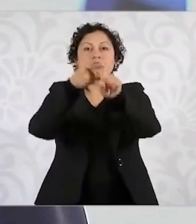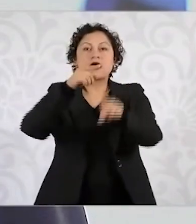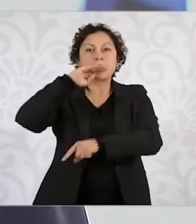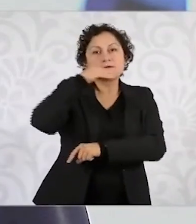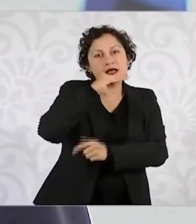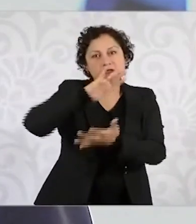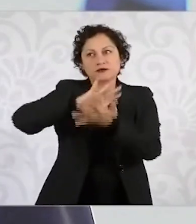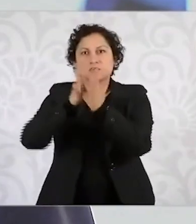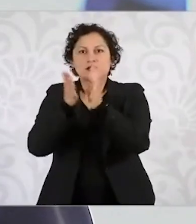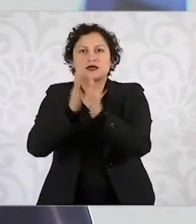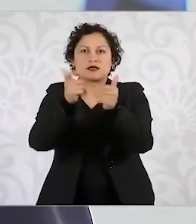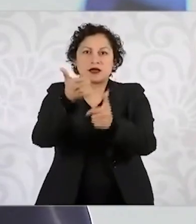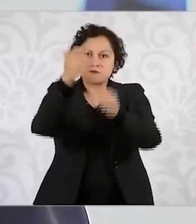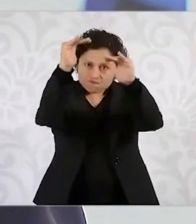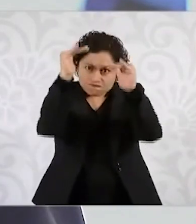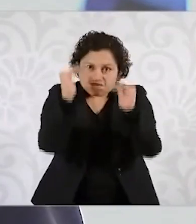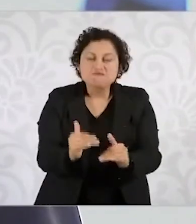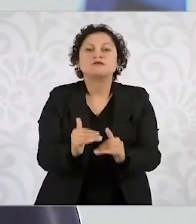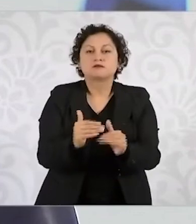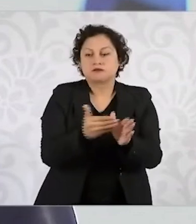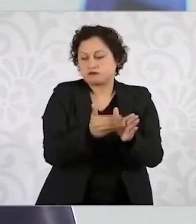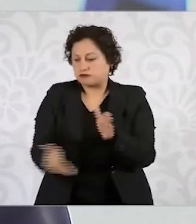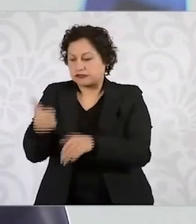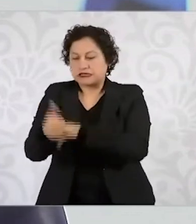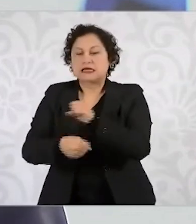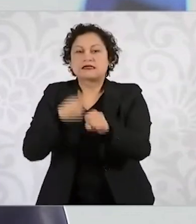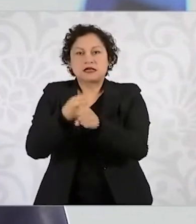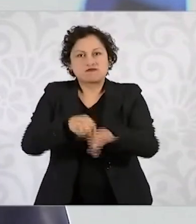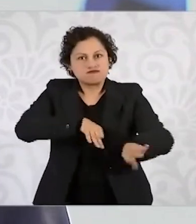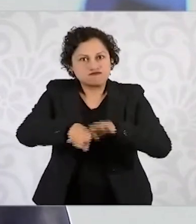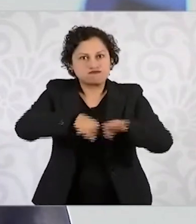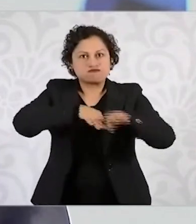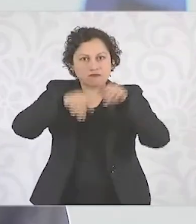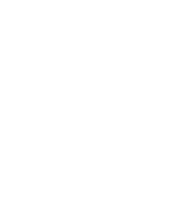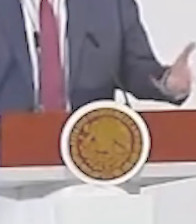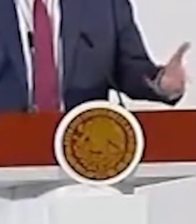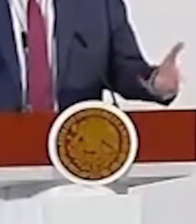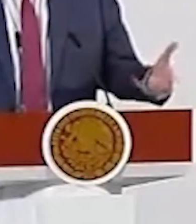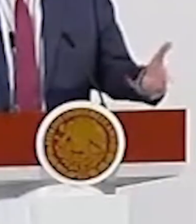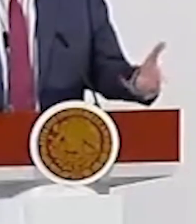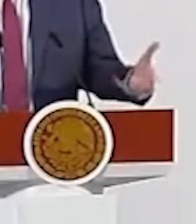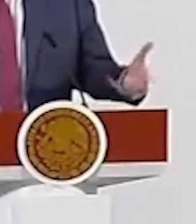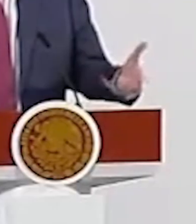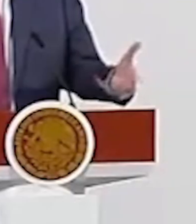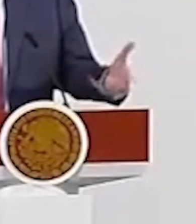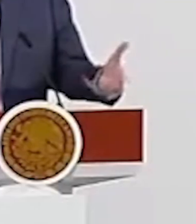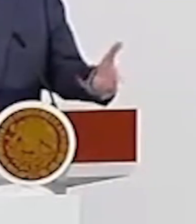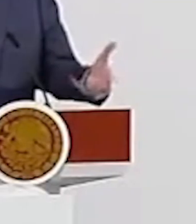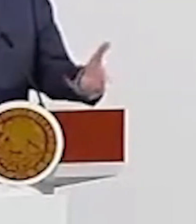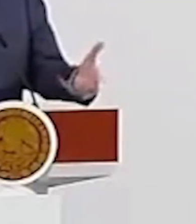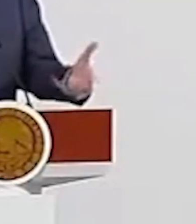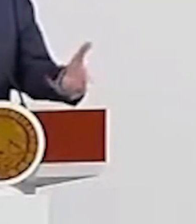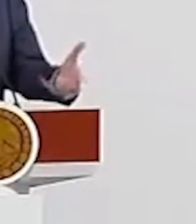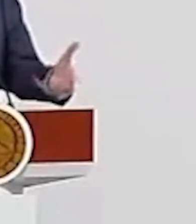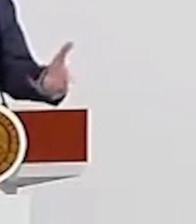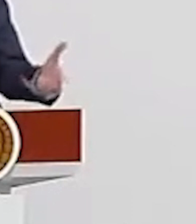lograr bajar el precio de la tortilla durante el sexenio hasta un 10% en términos reales. El titular de Sader indicó